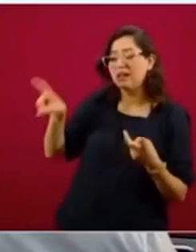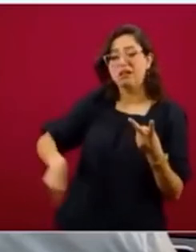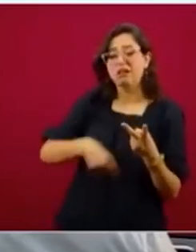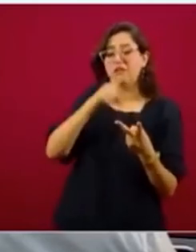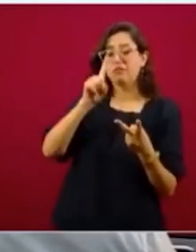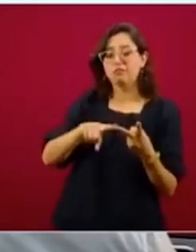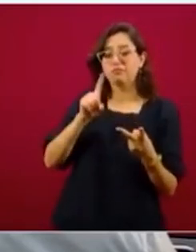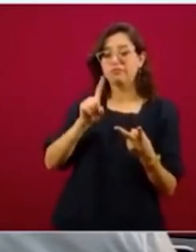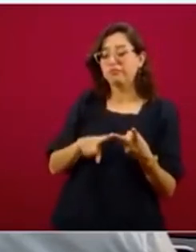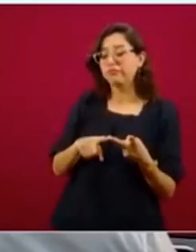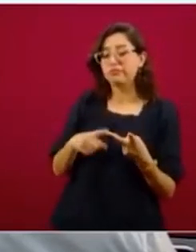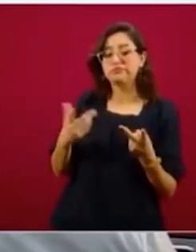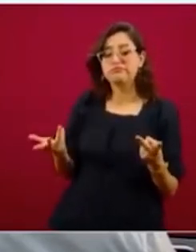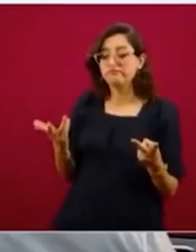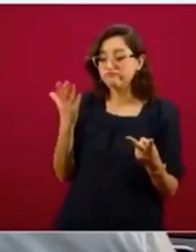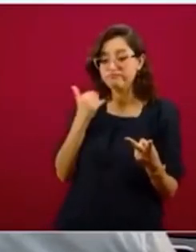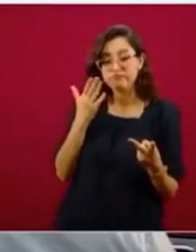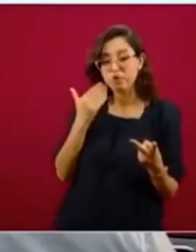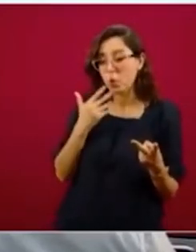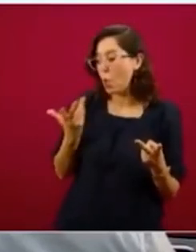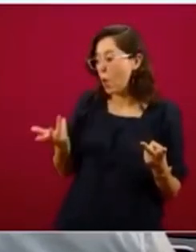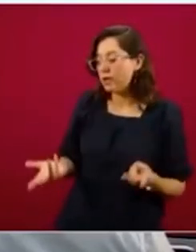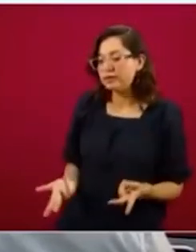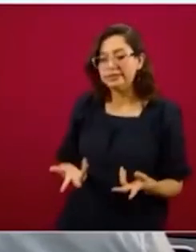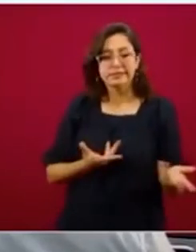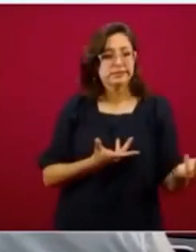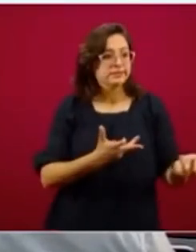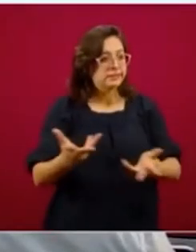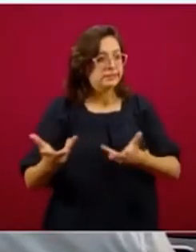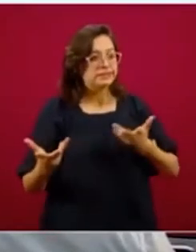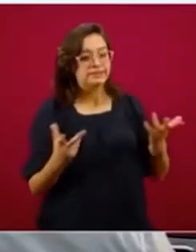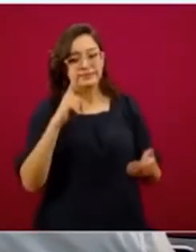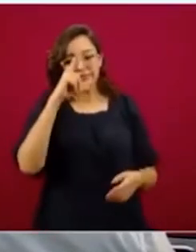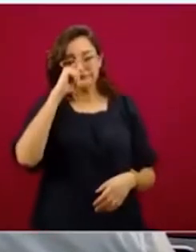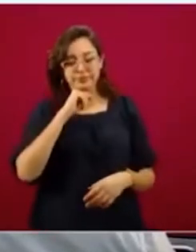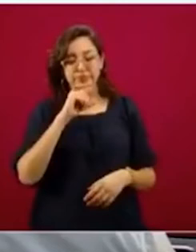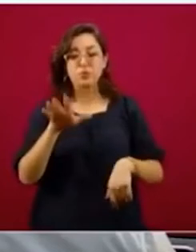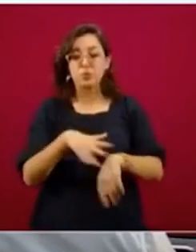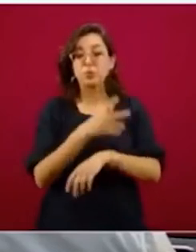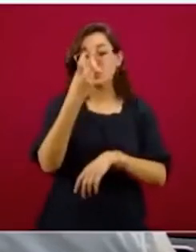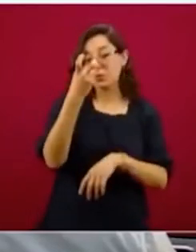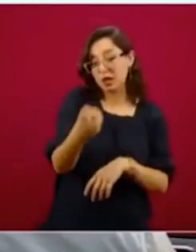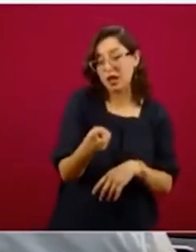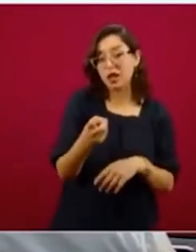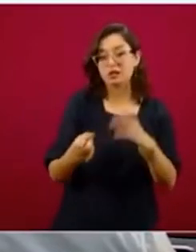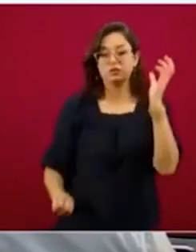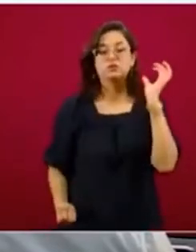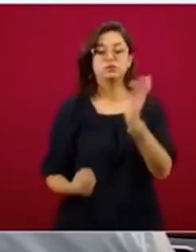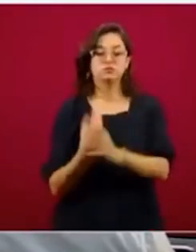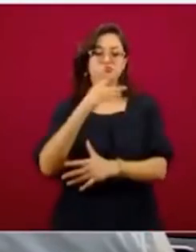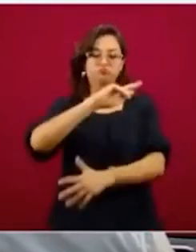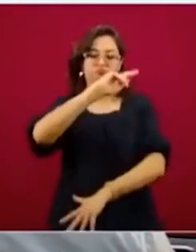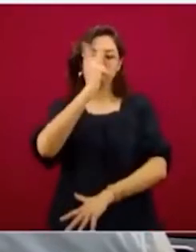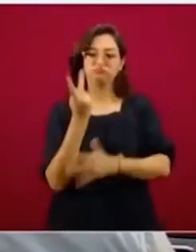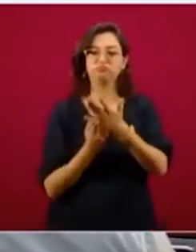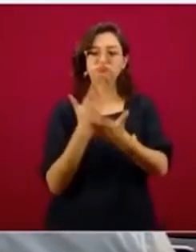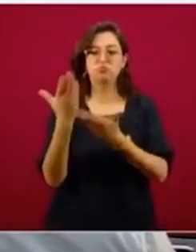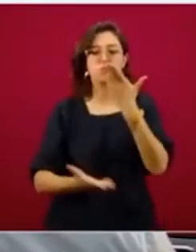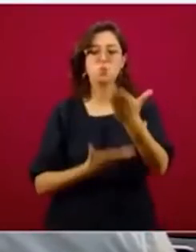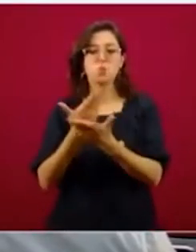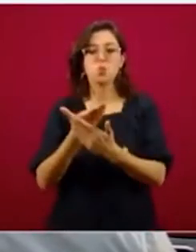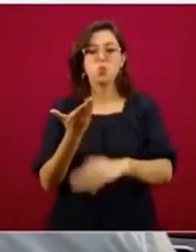simplemente no hay alternativas, no hay posibilidades. Y por eso surge este programa tan importante,